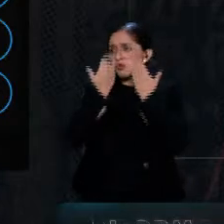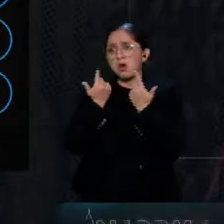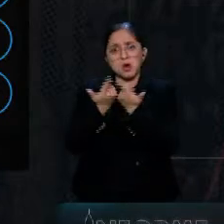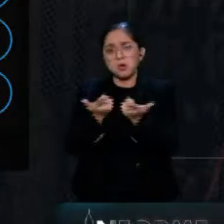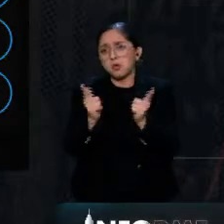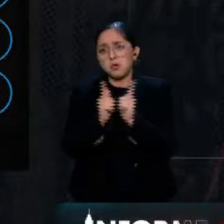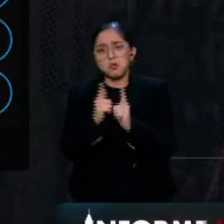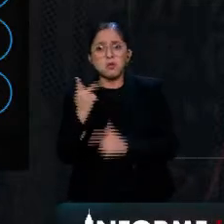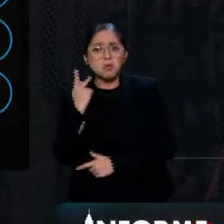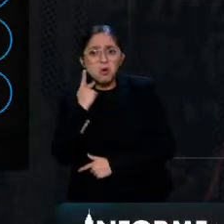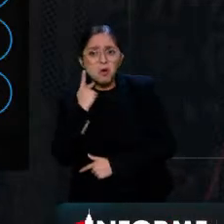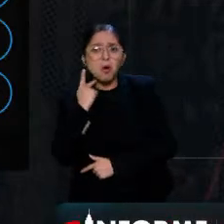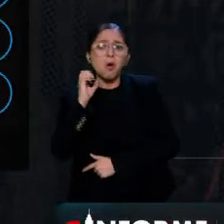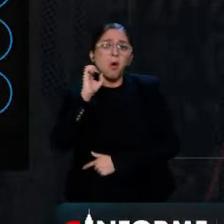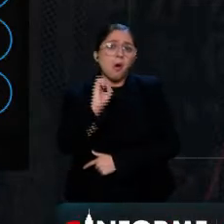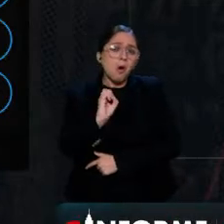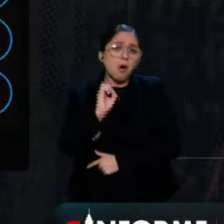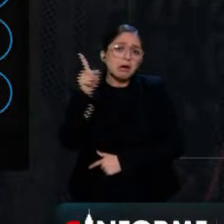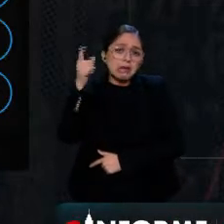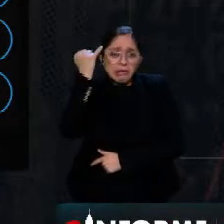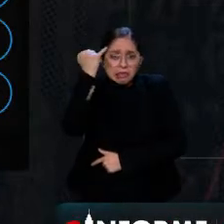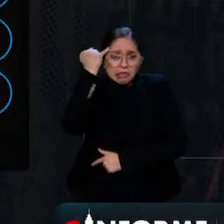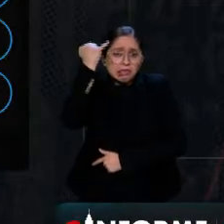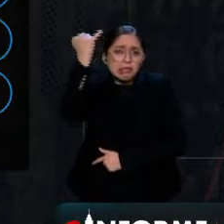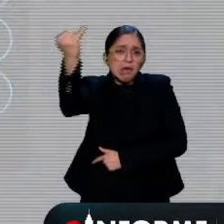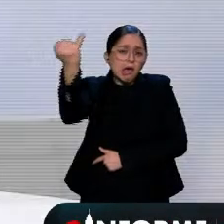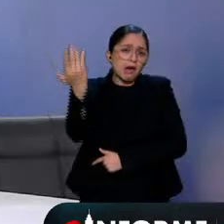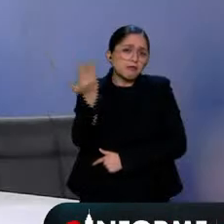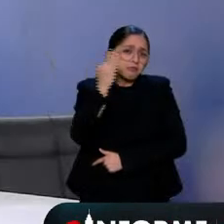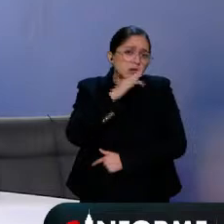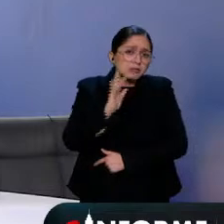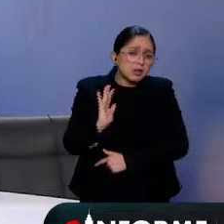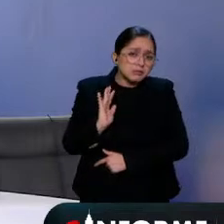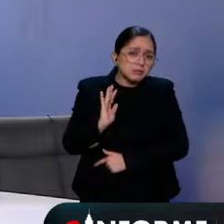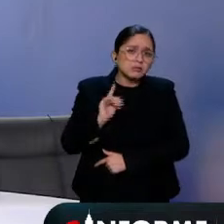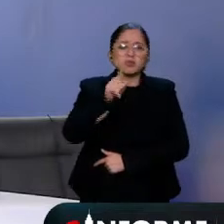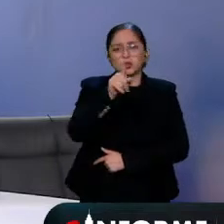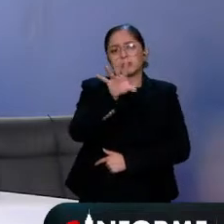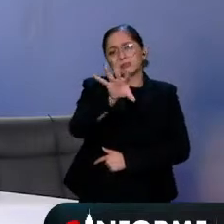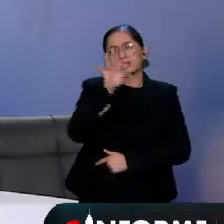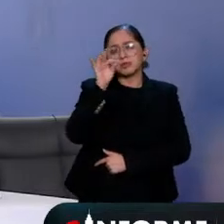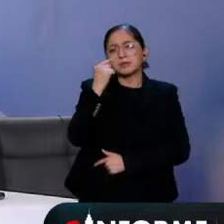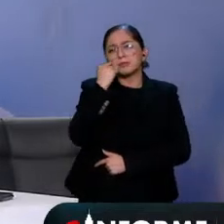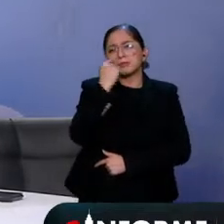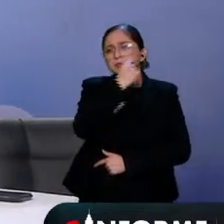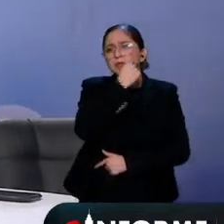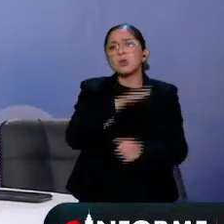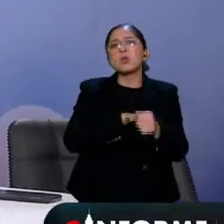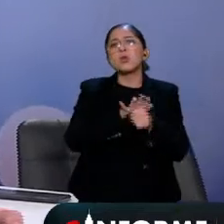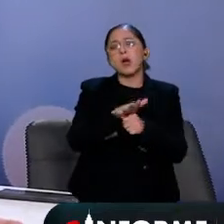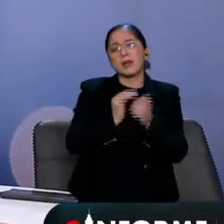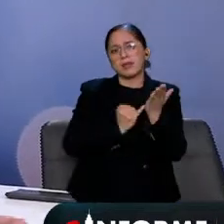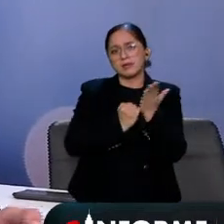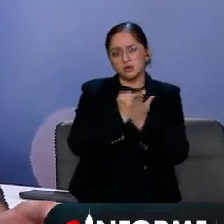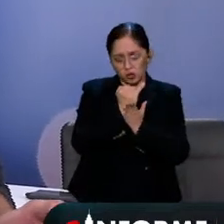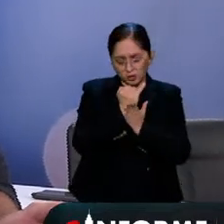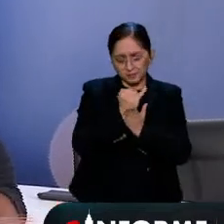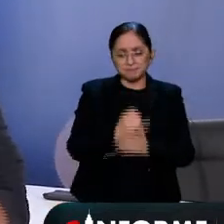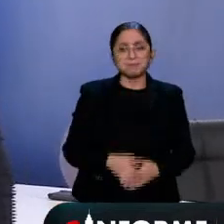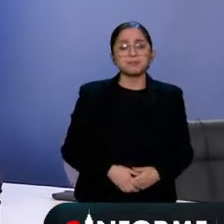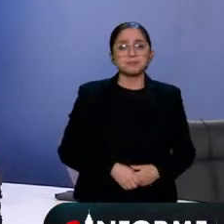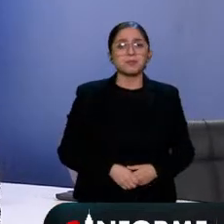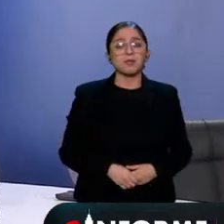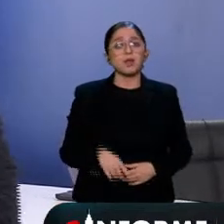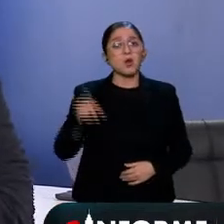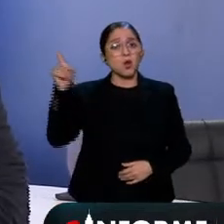respuesta? Háganosla saber a través de nuestra cuenta de Twitter arroba capital guión bajo 21 y quédese aquí con nosotros. Se hizo historia en Colombia,